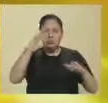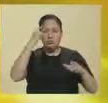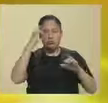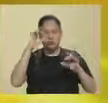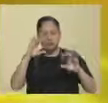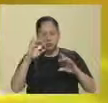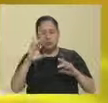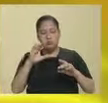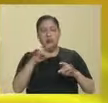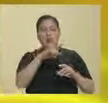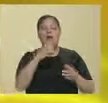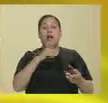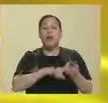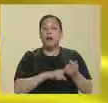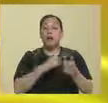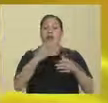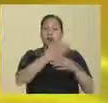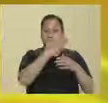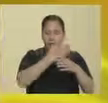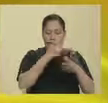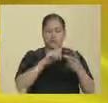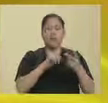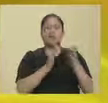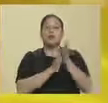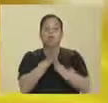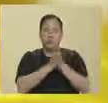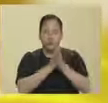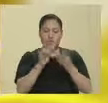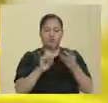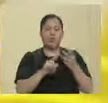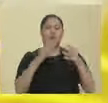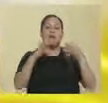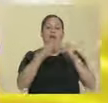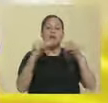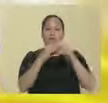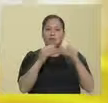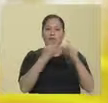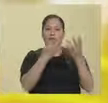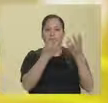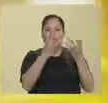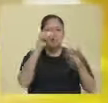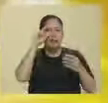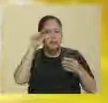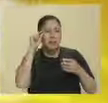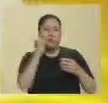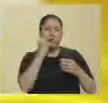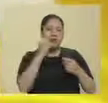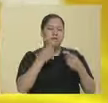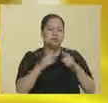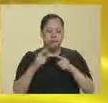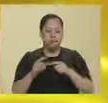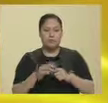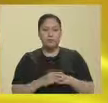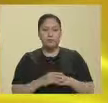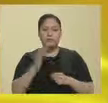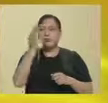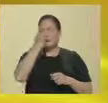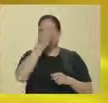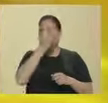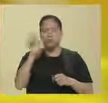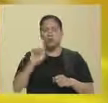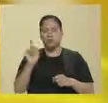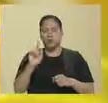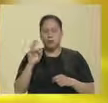como estimulantes. Es cafeína, chocolate, frutos secos... Fresas, ¿no? Fresas no tanto.